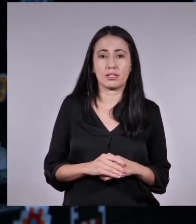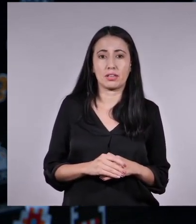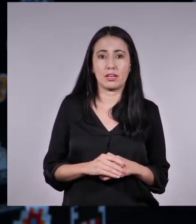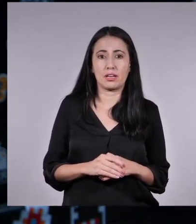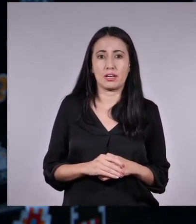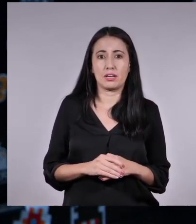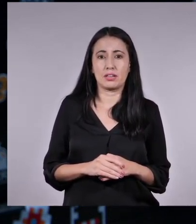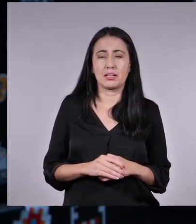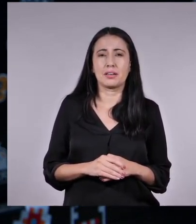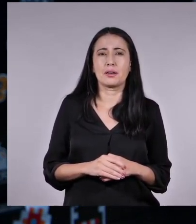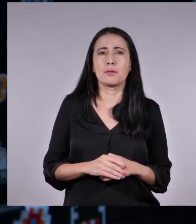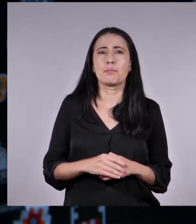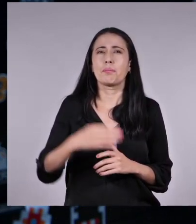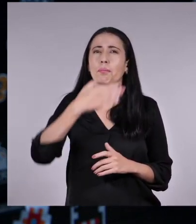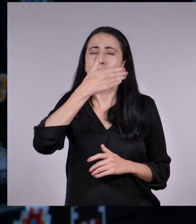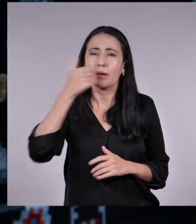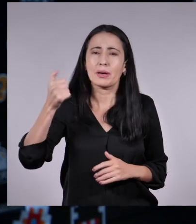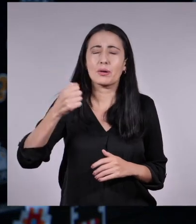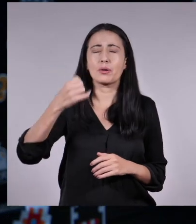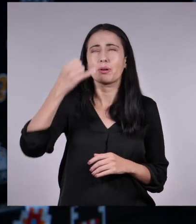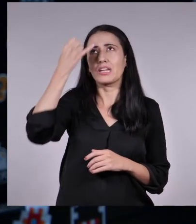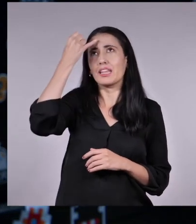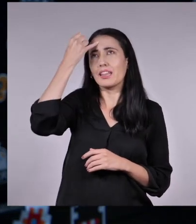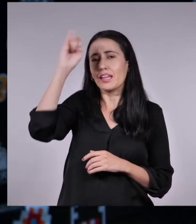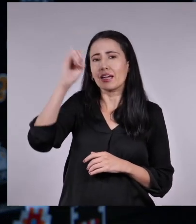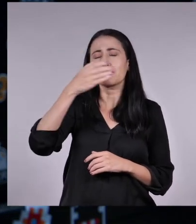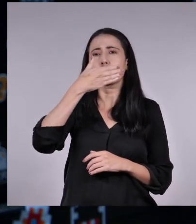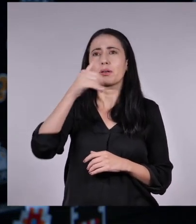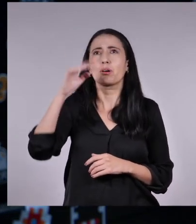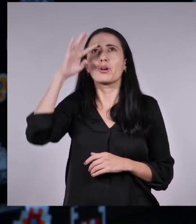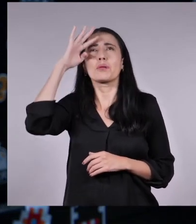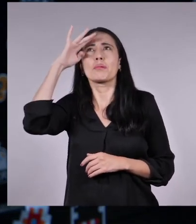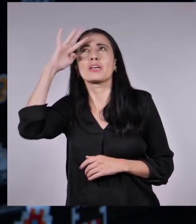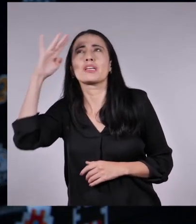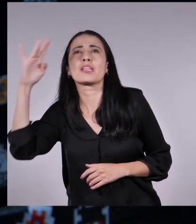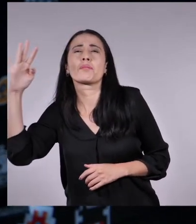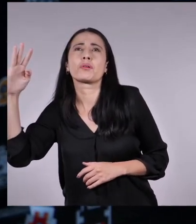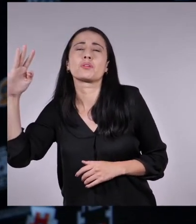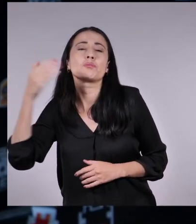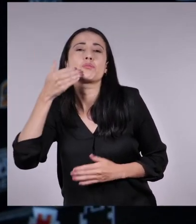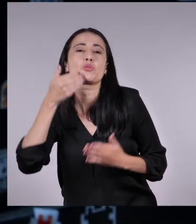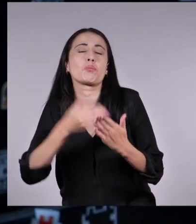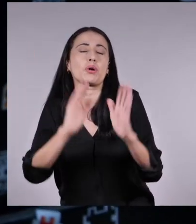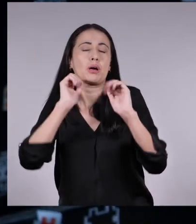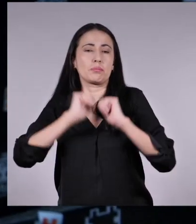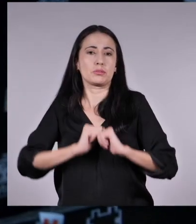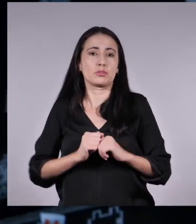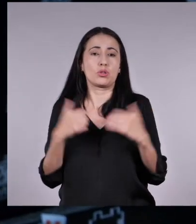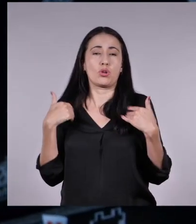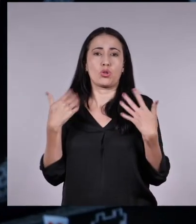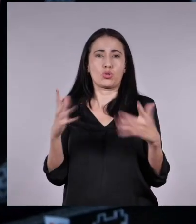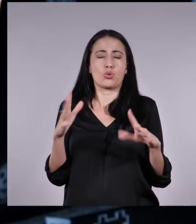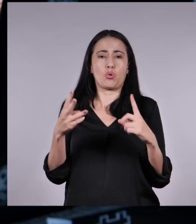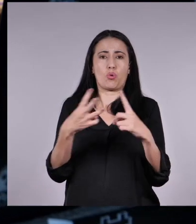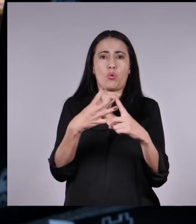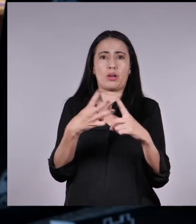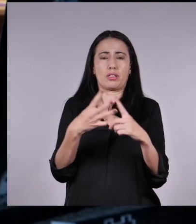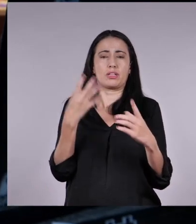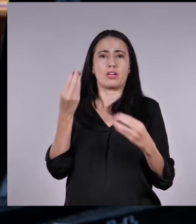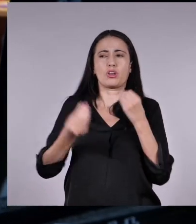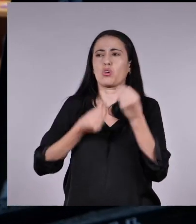Es que tratemos de imaginarnos por un momento que no hay internet. O sea, ¿cómo haríamos para comunicar algo?